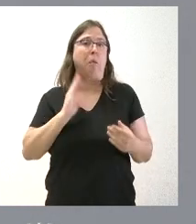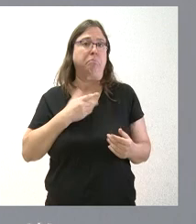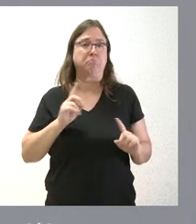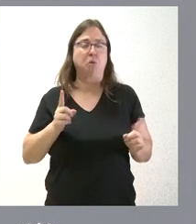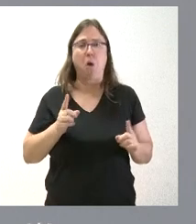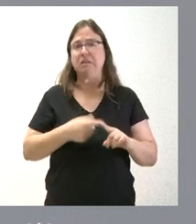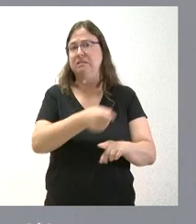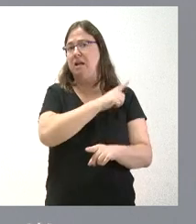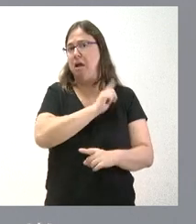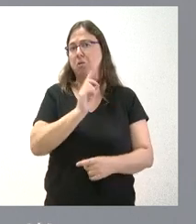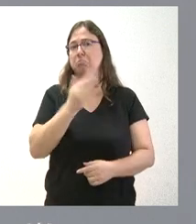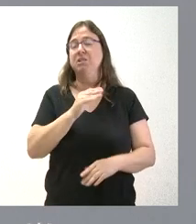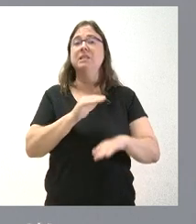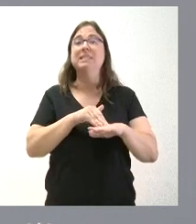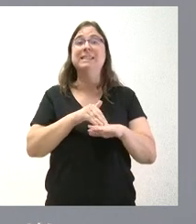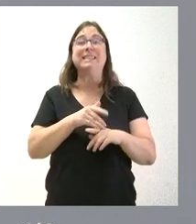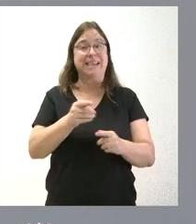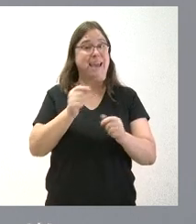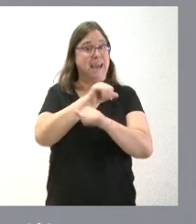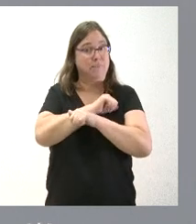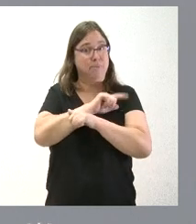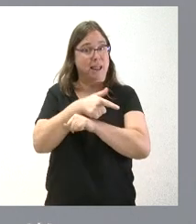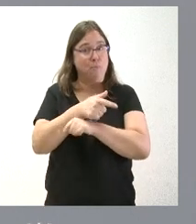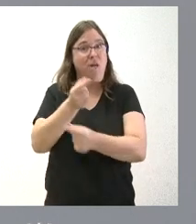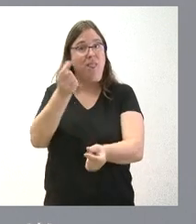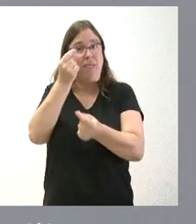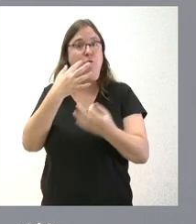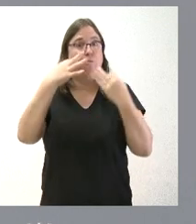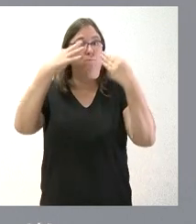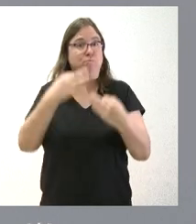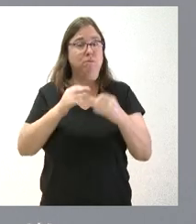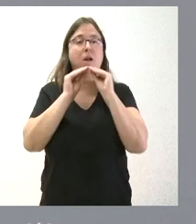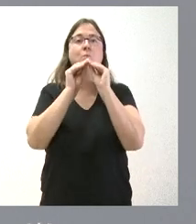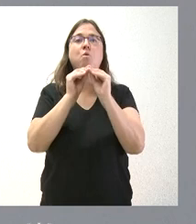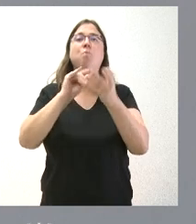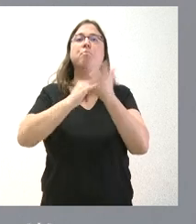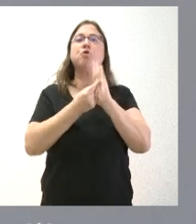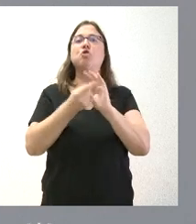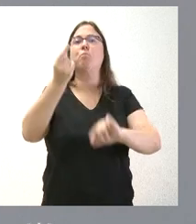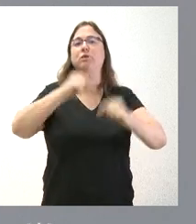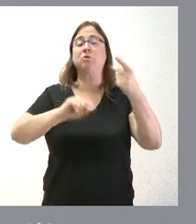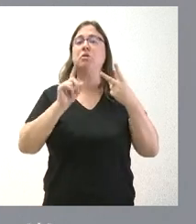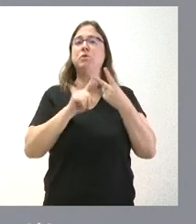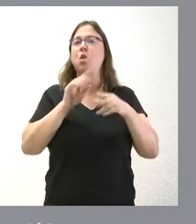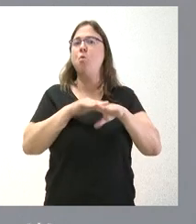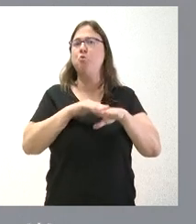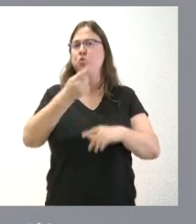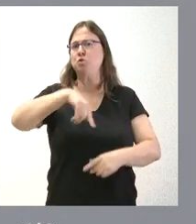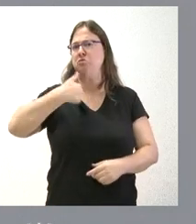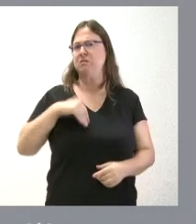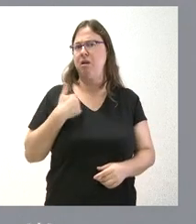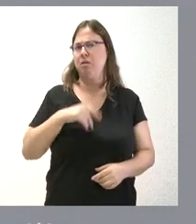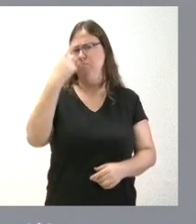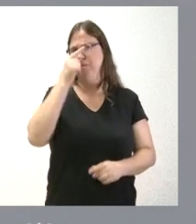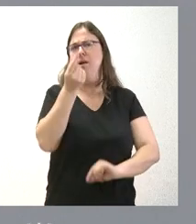excesivo si con esto tenemos una información más precisa para elaborar este proyecto de presupuestos. Y, en segundo lugar, nosotros ya partimos de